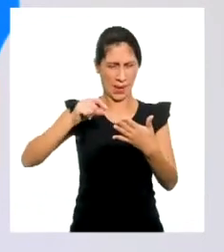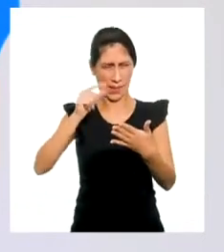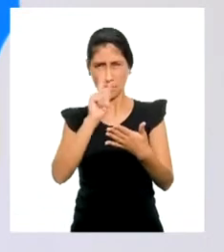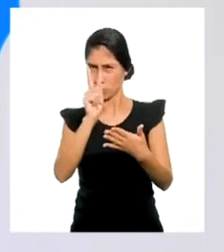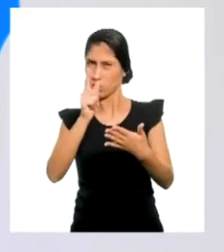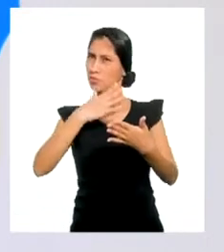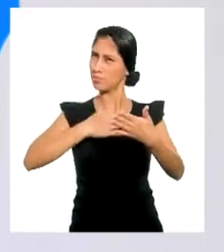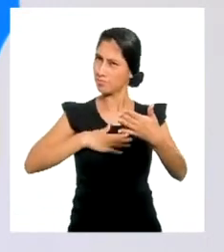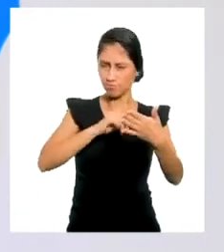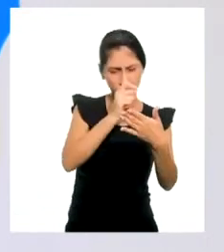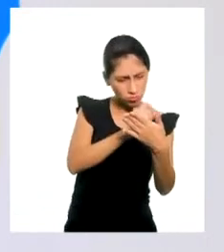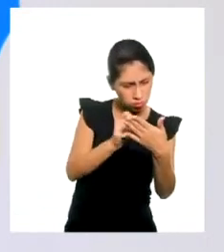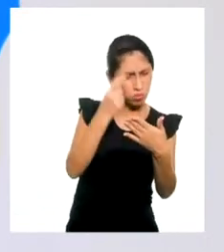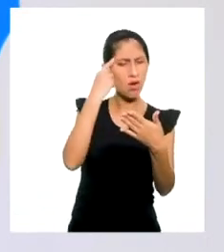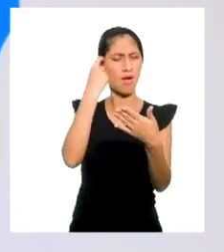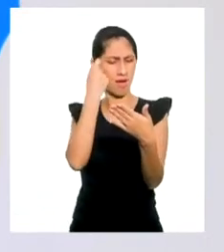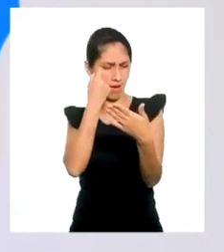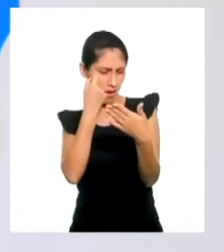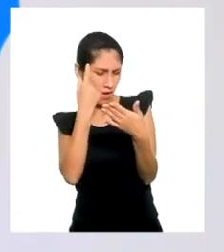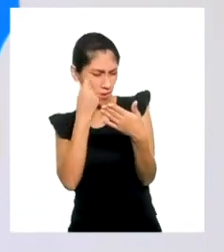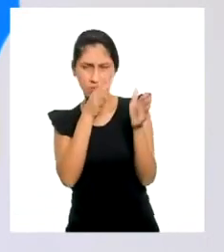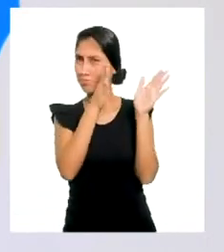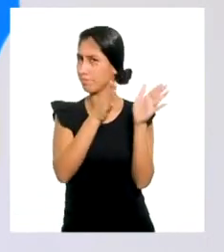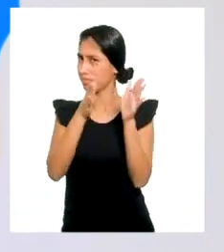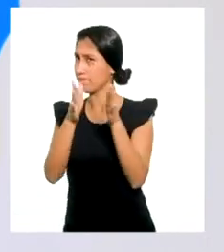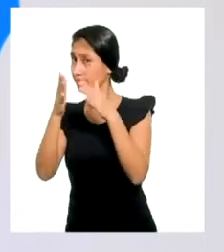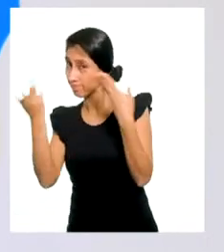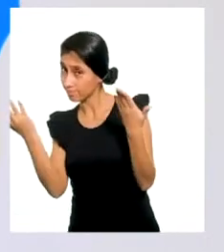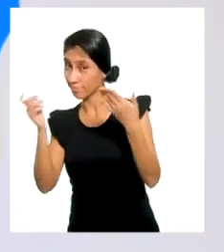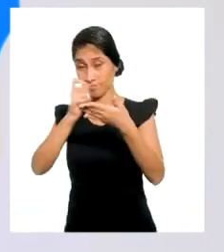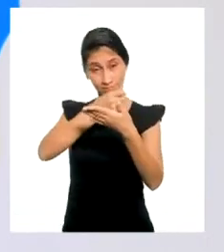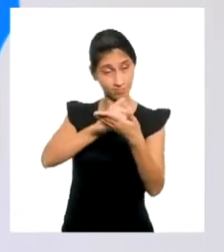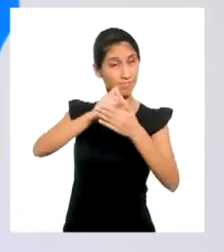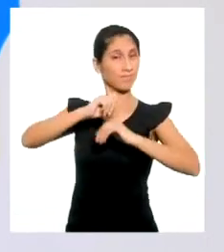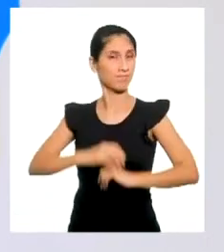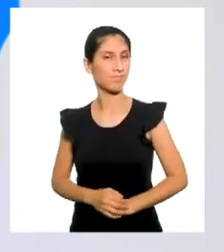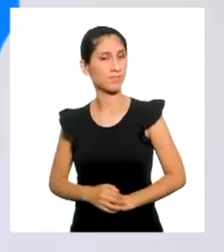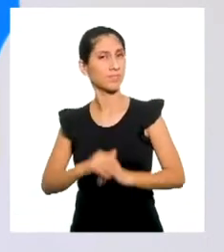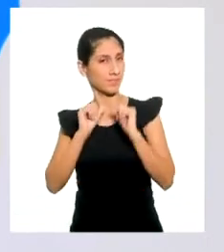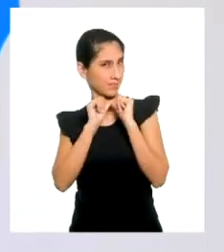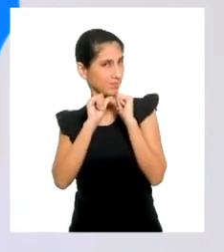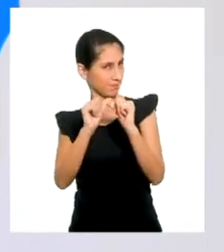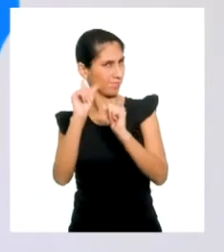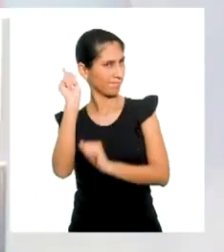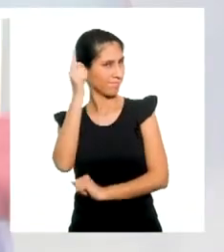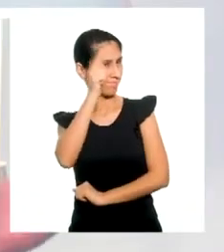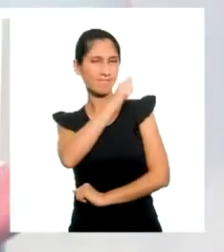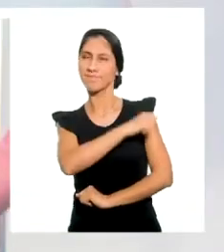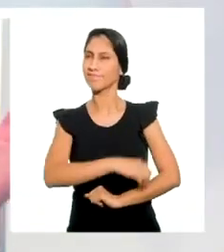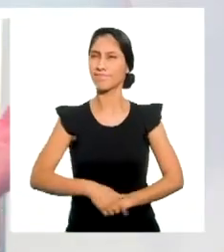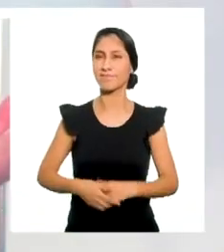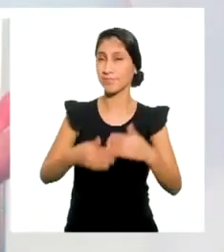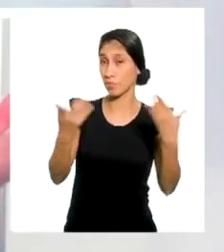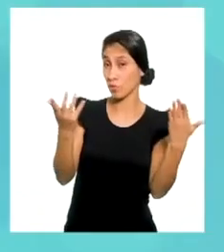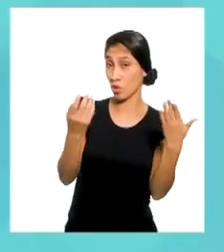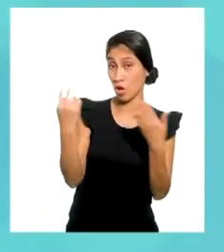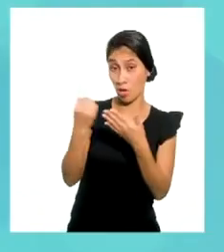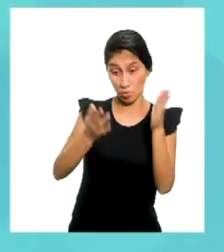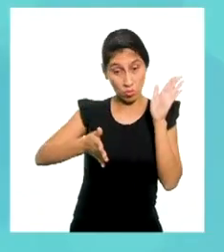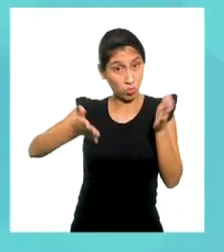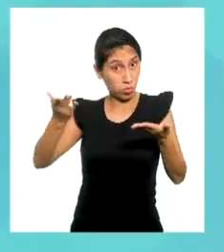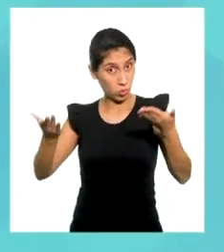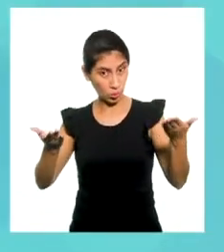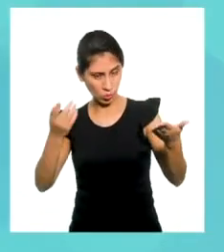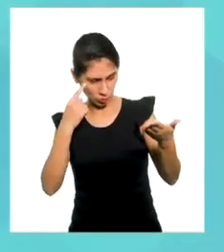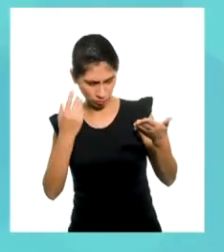confusiones y comprender claramente los procedimientos que llevamos a cabo. sigamos. Como ambos procedimientos